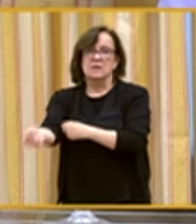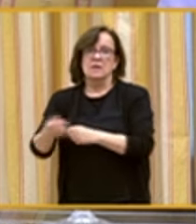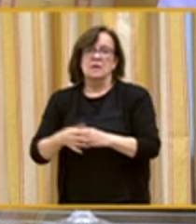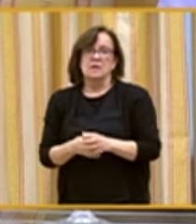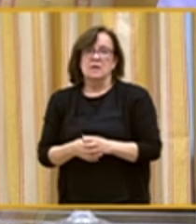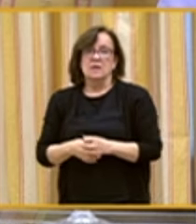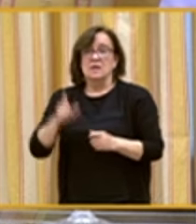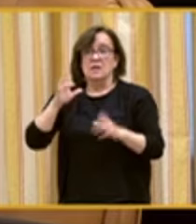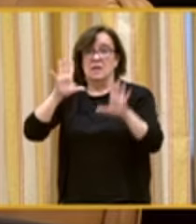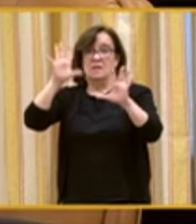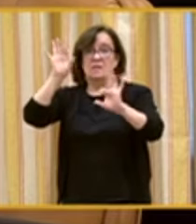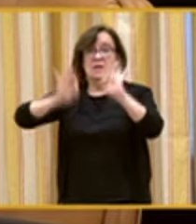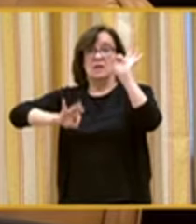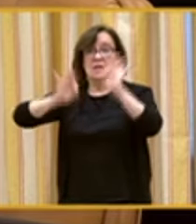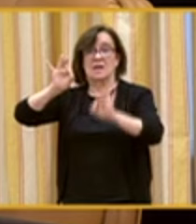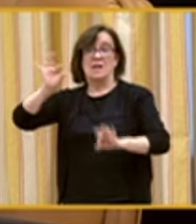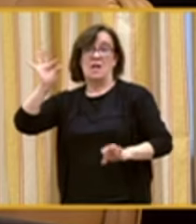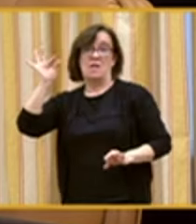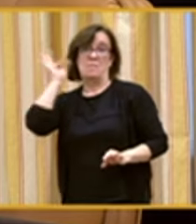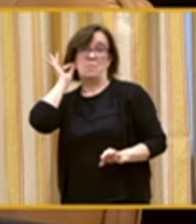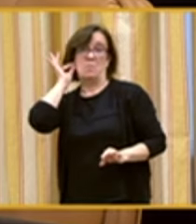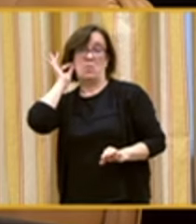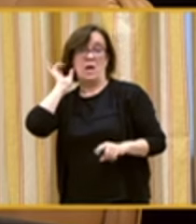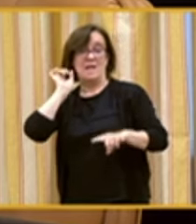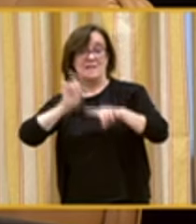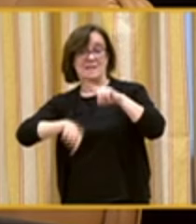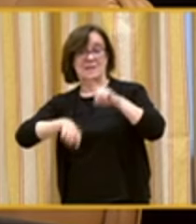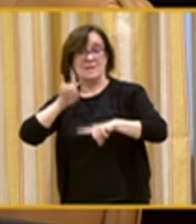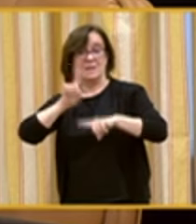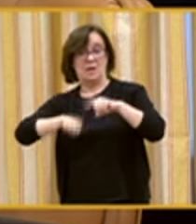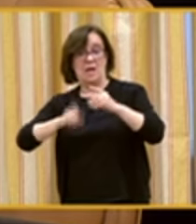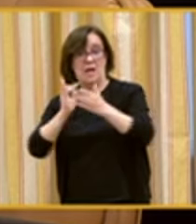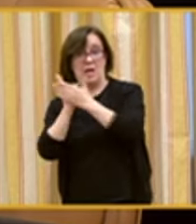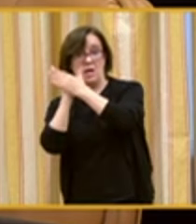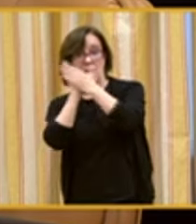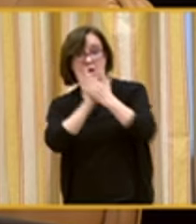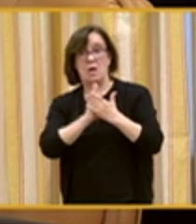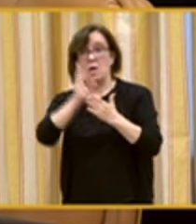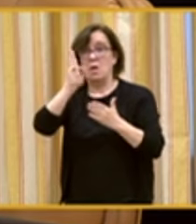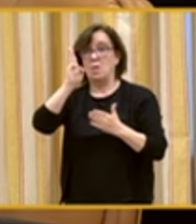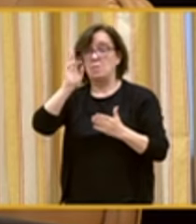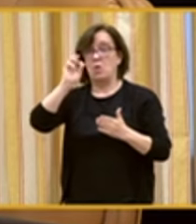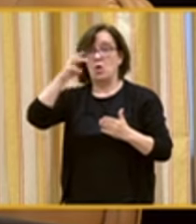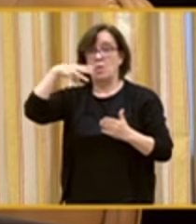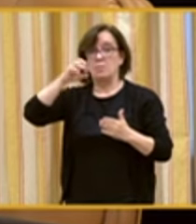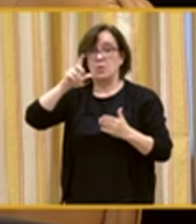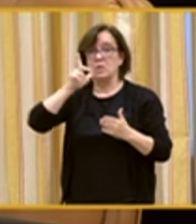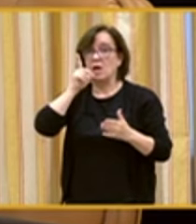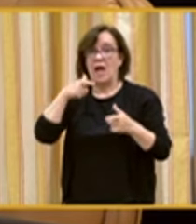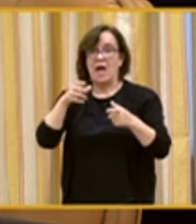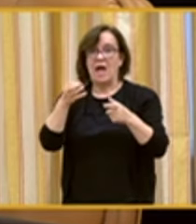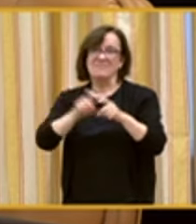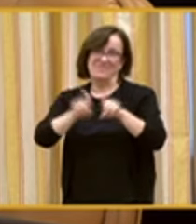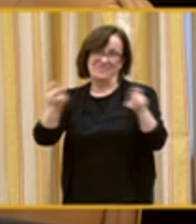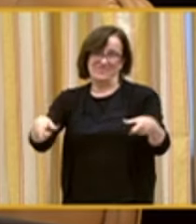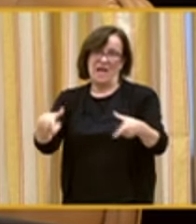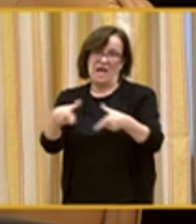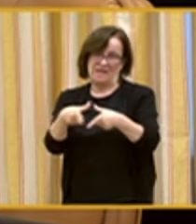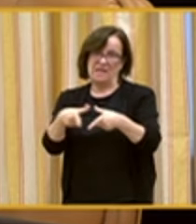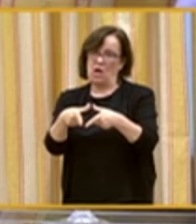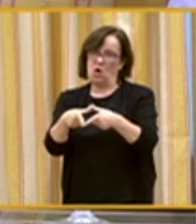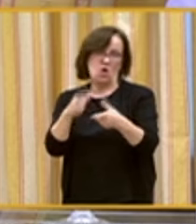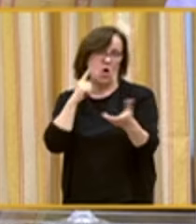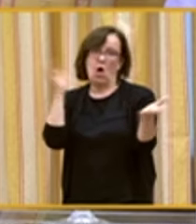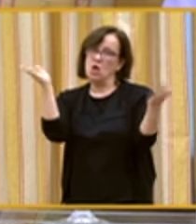Solo el 10% de las mujeres, según el estudio POMONA, tiene acceso al ginecólogo. No